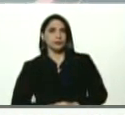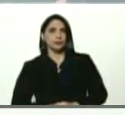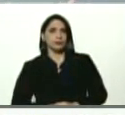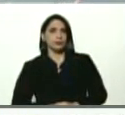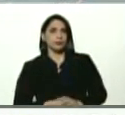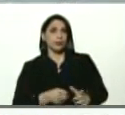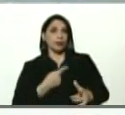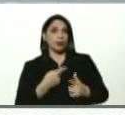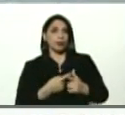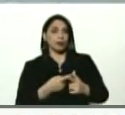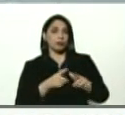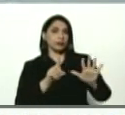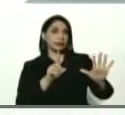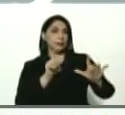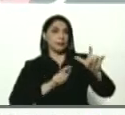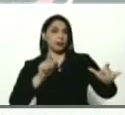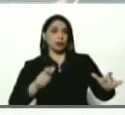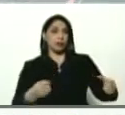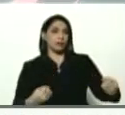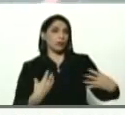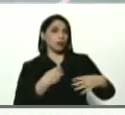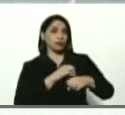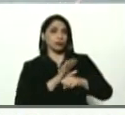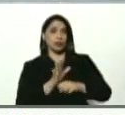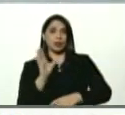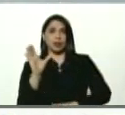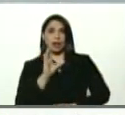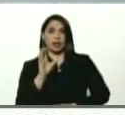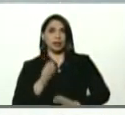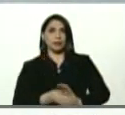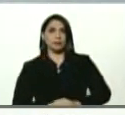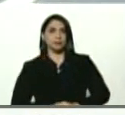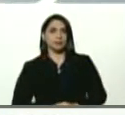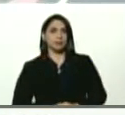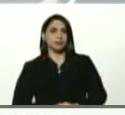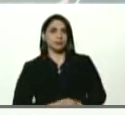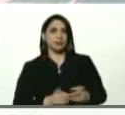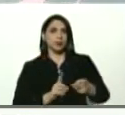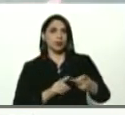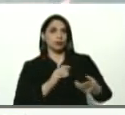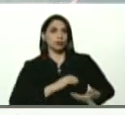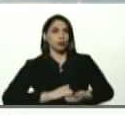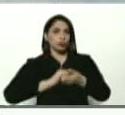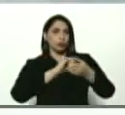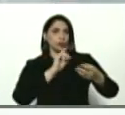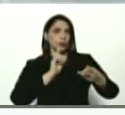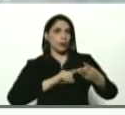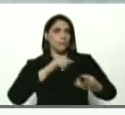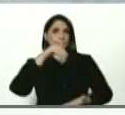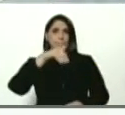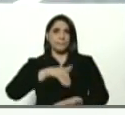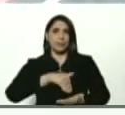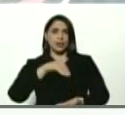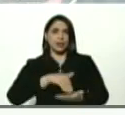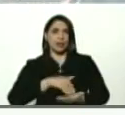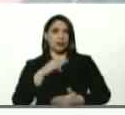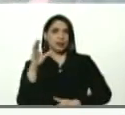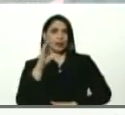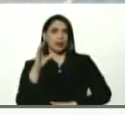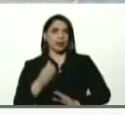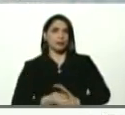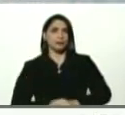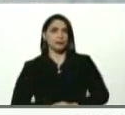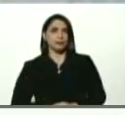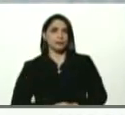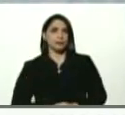Así que esos son los seis casos. Distrito Capital, Truquillo y Miranda. En el Distrito Capital,